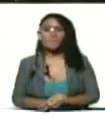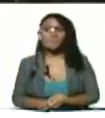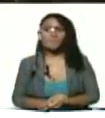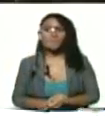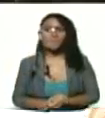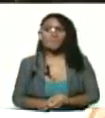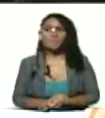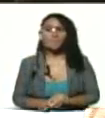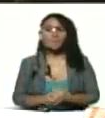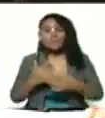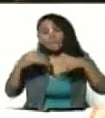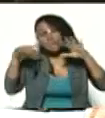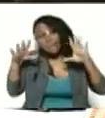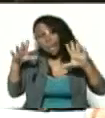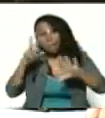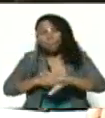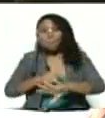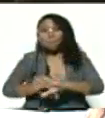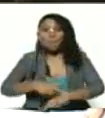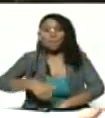quizás en el momento más rudo